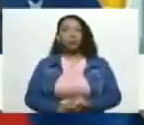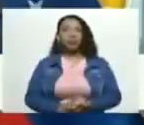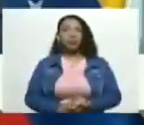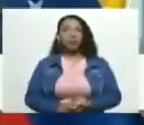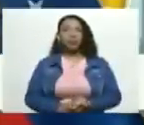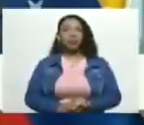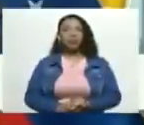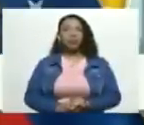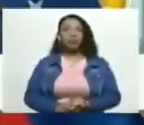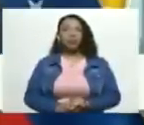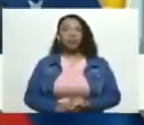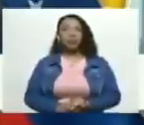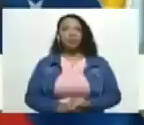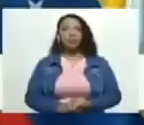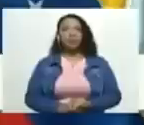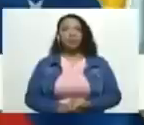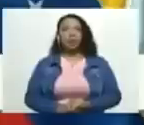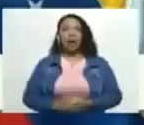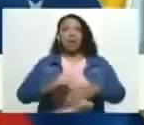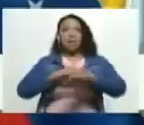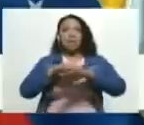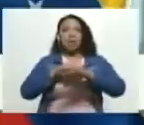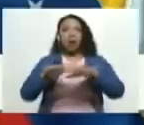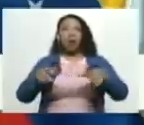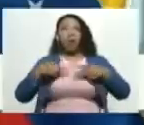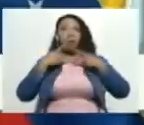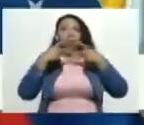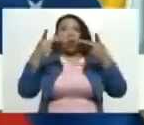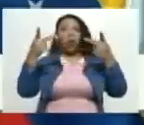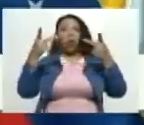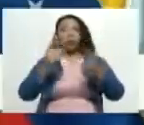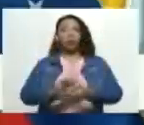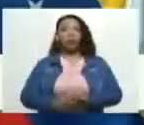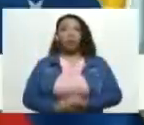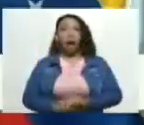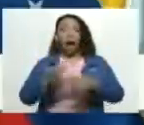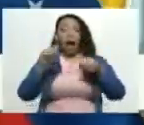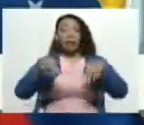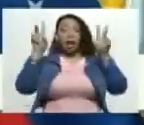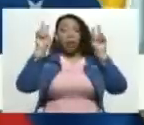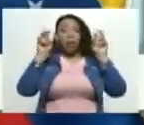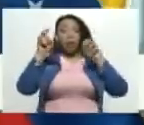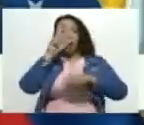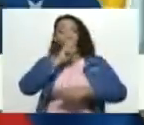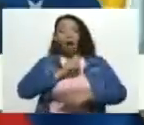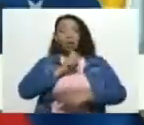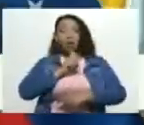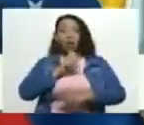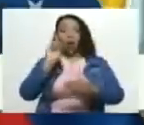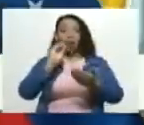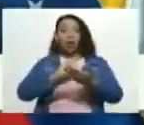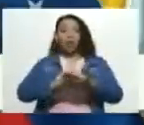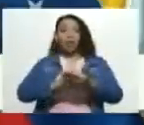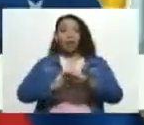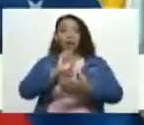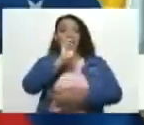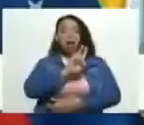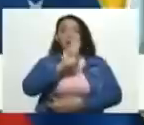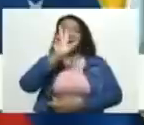Por parte del Ministerio Público, en este nuevo año 2023,